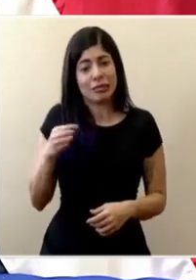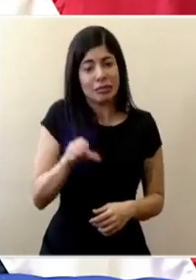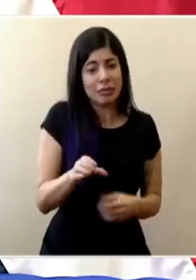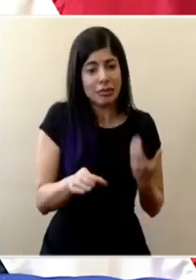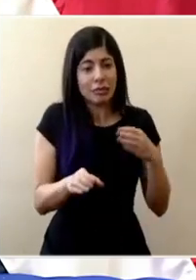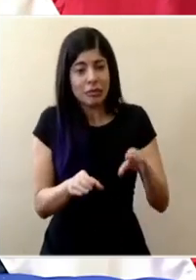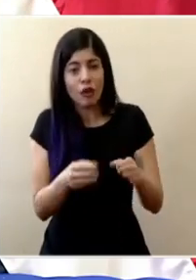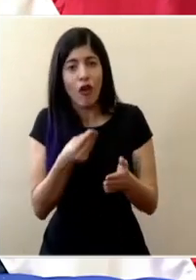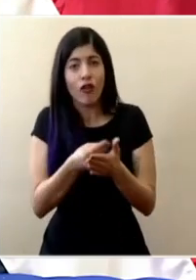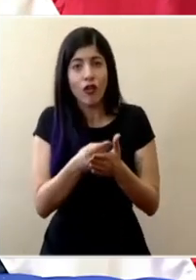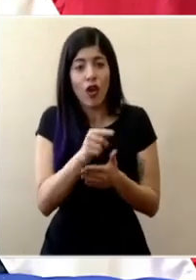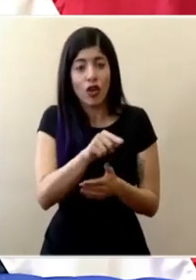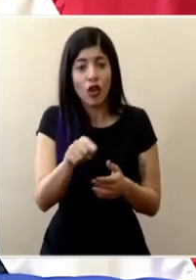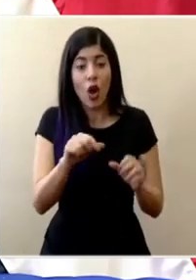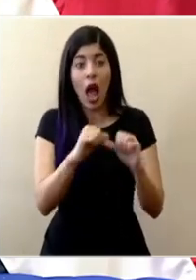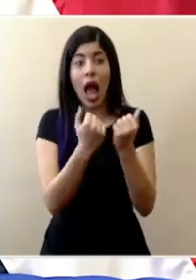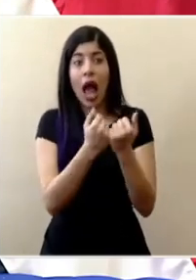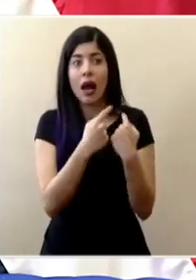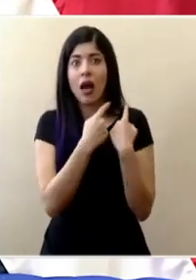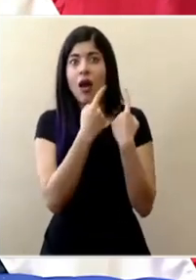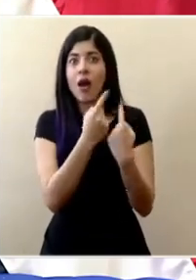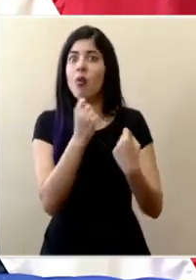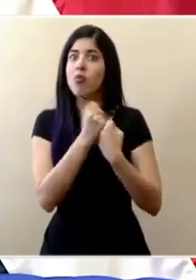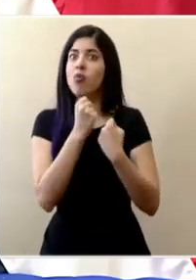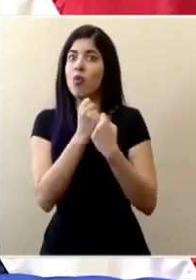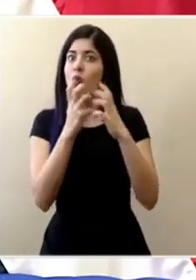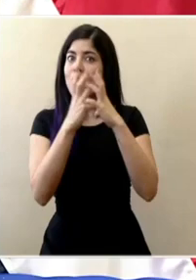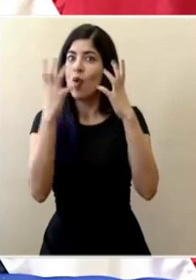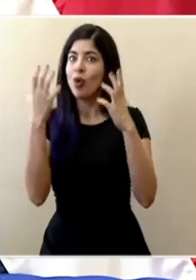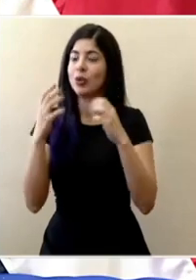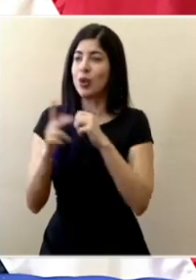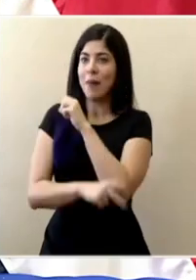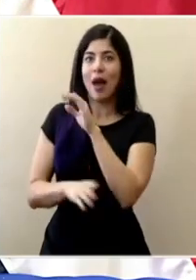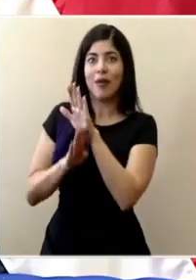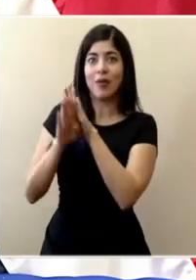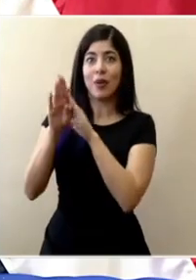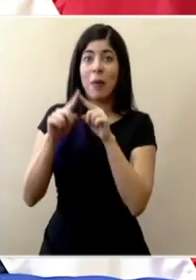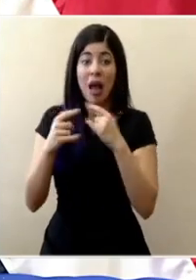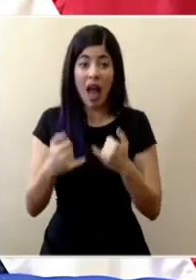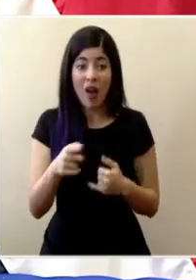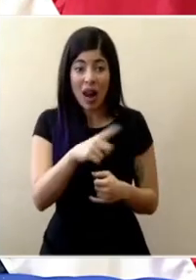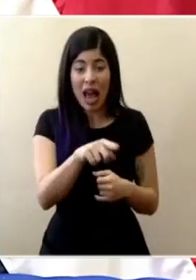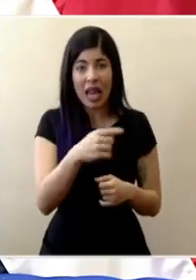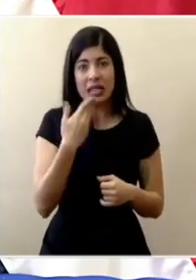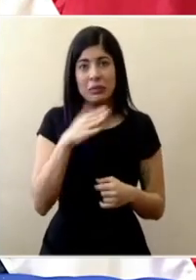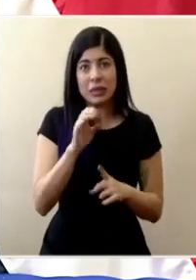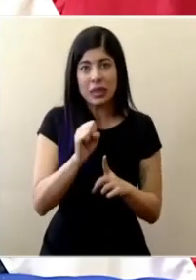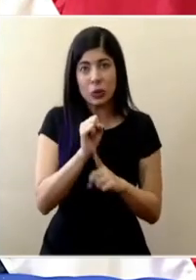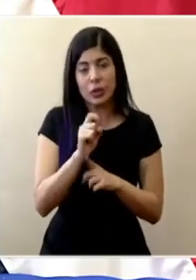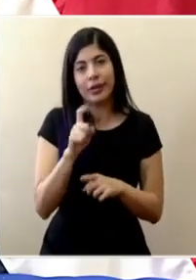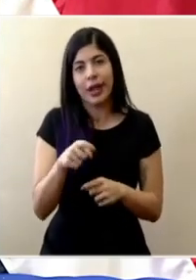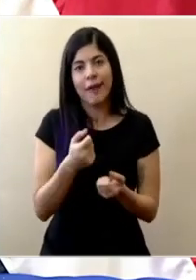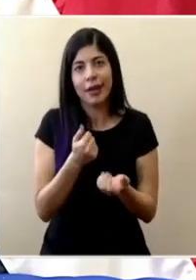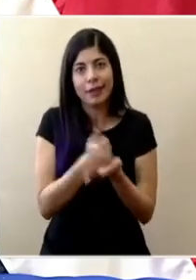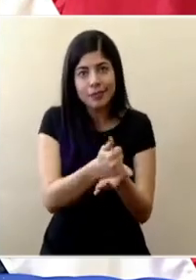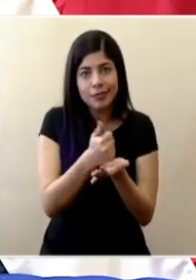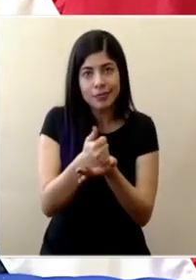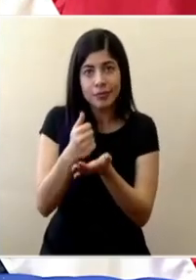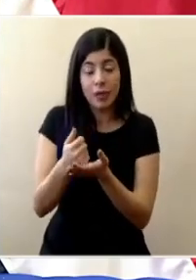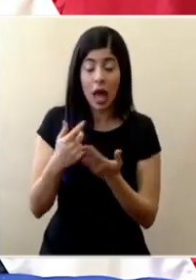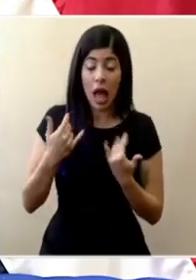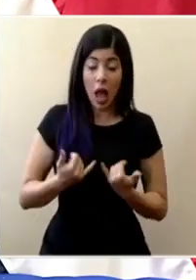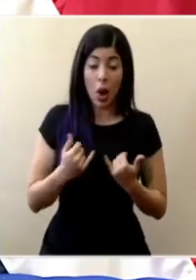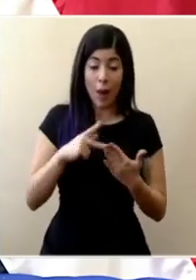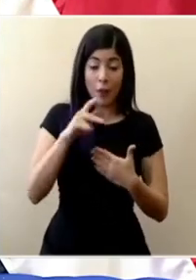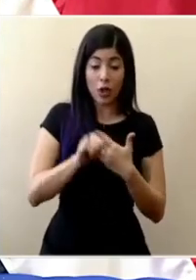sectores que han sido muy pujantes en nuestro crecimiento pero que en este momento lo están pasando mal en relación con los proyectos de ley que se